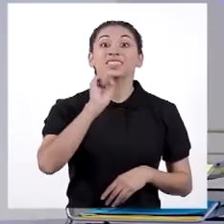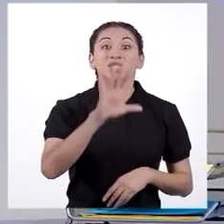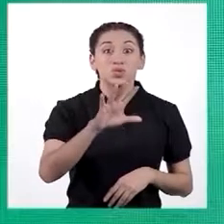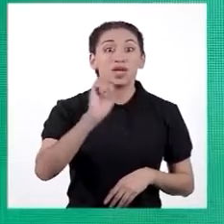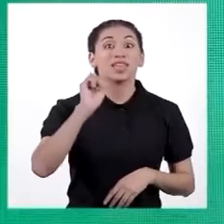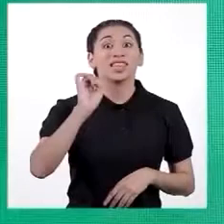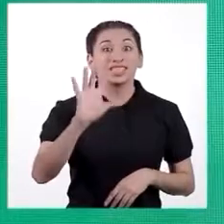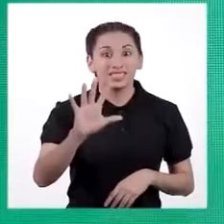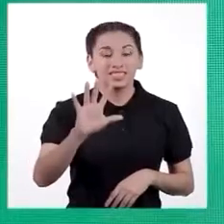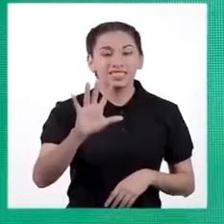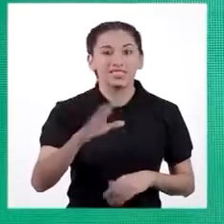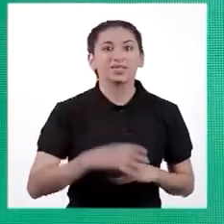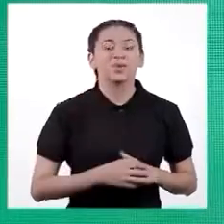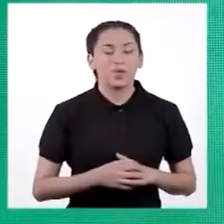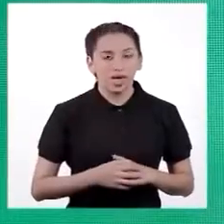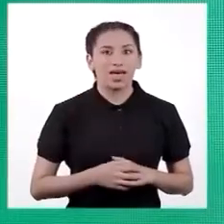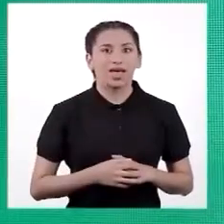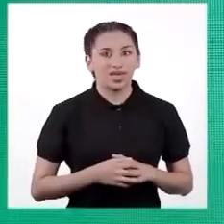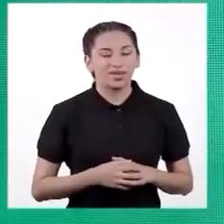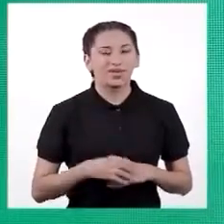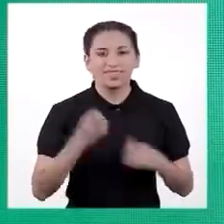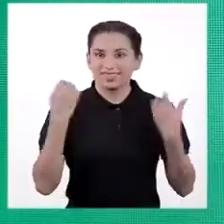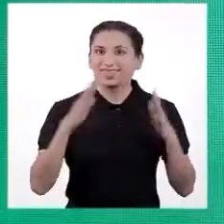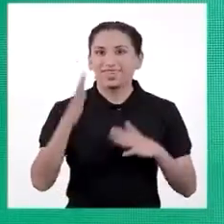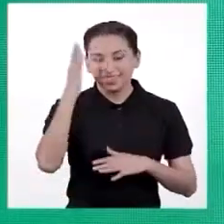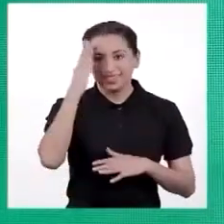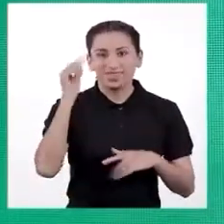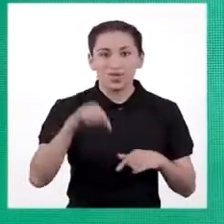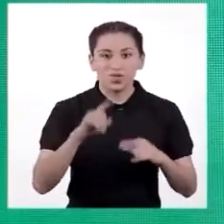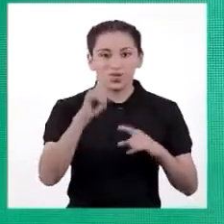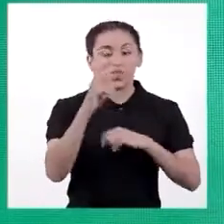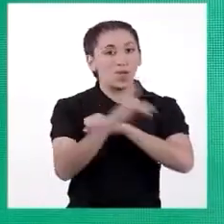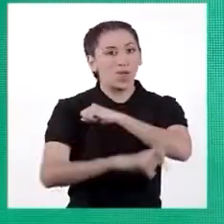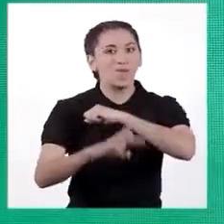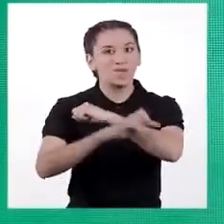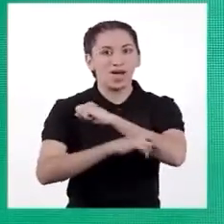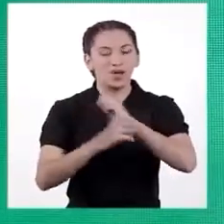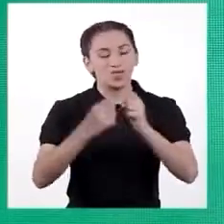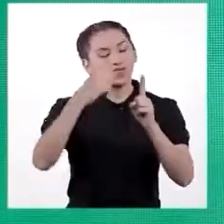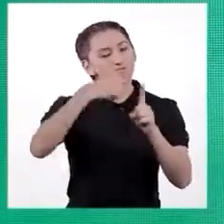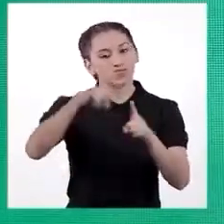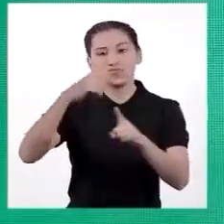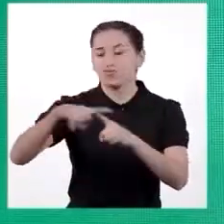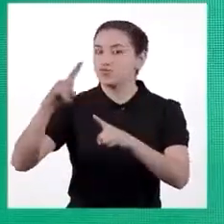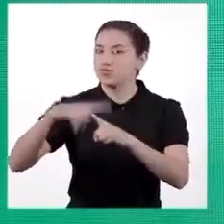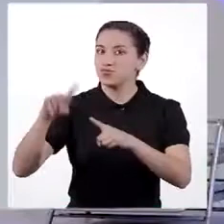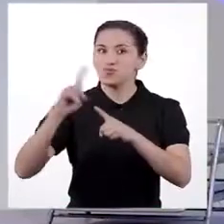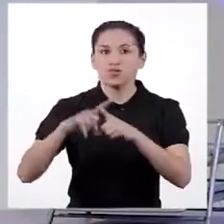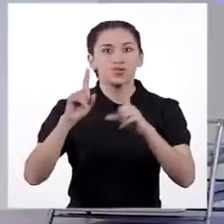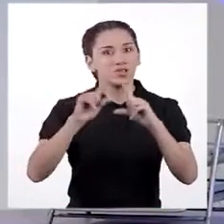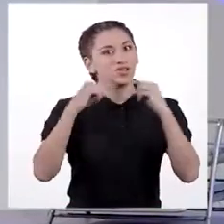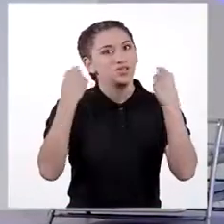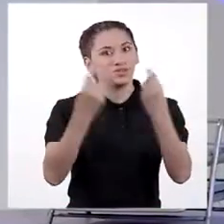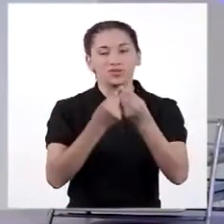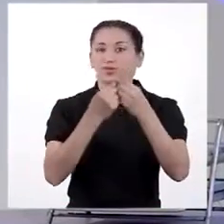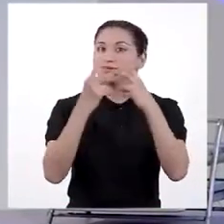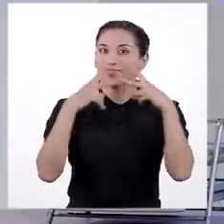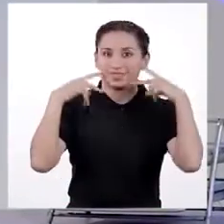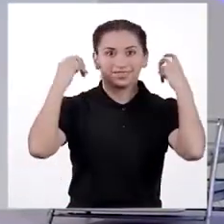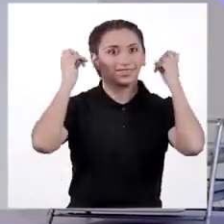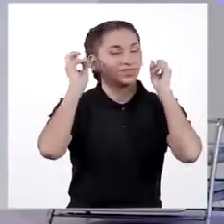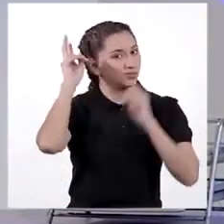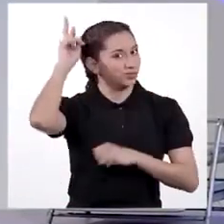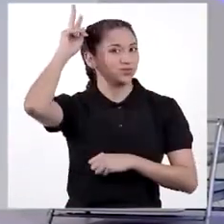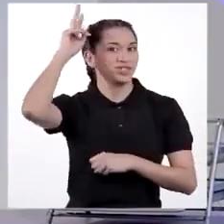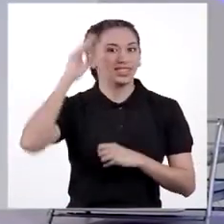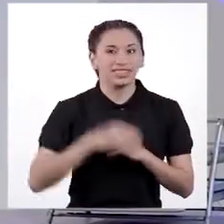¡Cincuenta y cinco! Ya veo por qué somos un país multietnico. Estoy impresionada. Al menos no dijiste 10